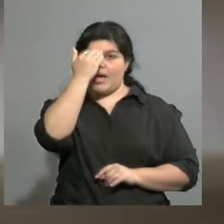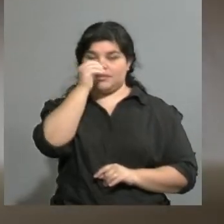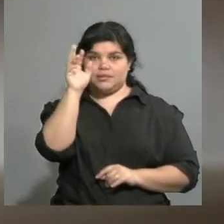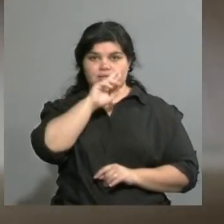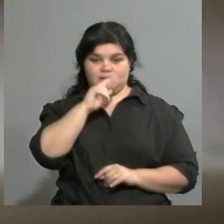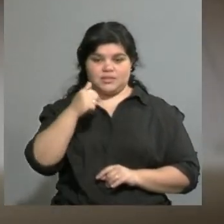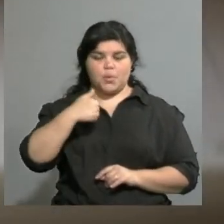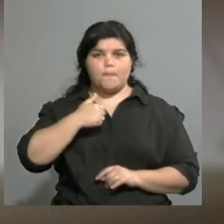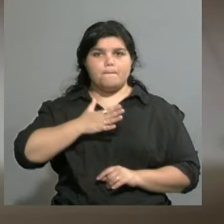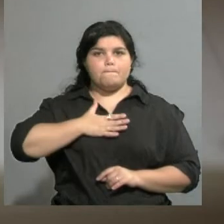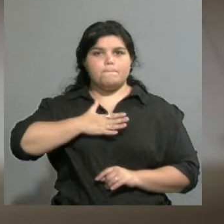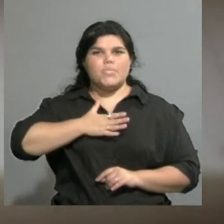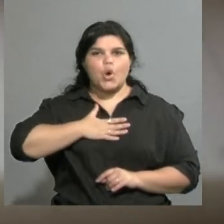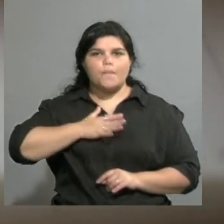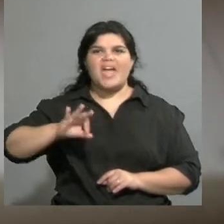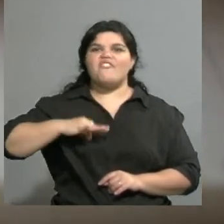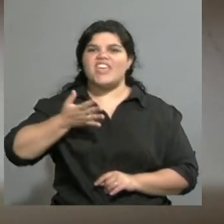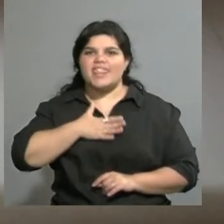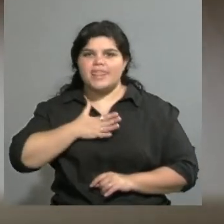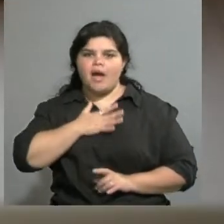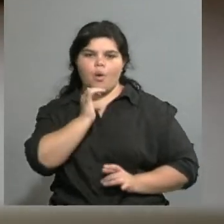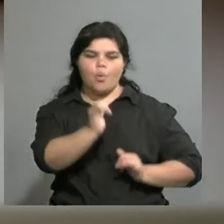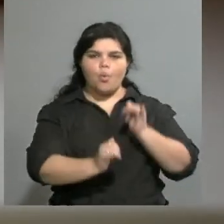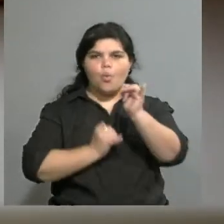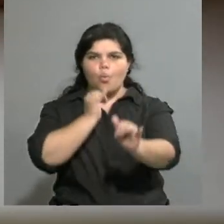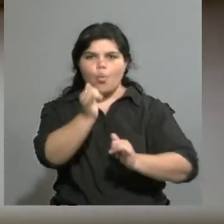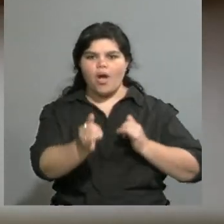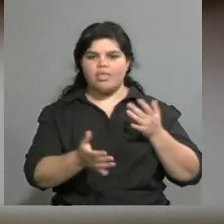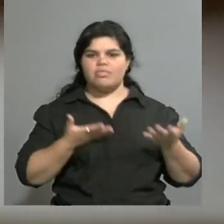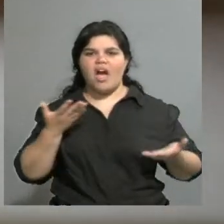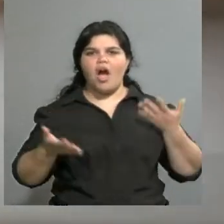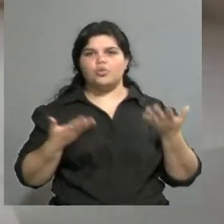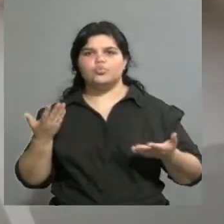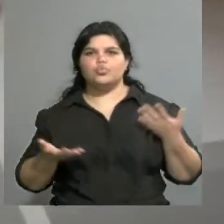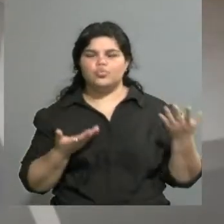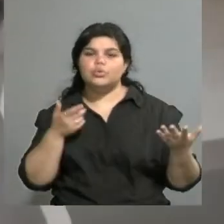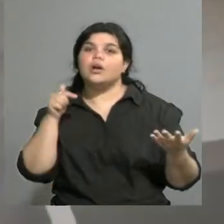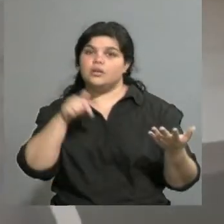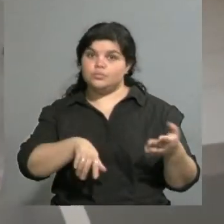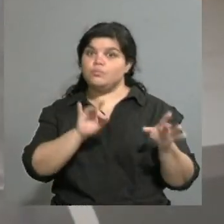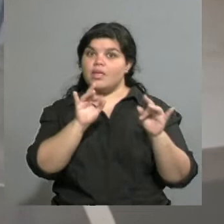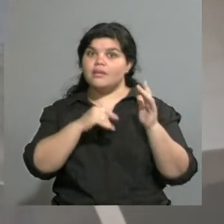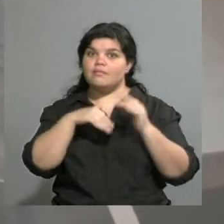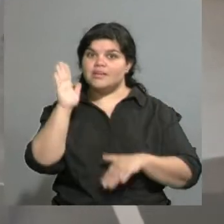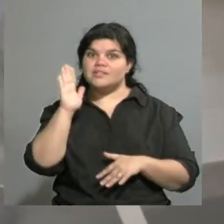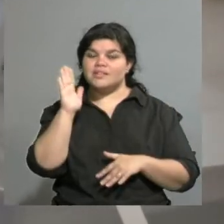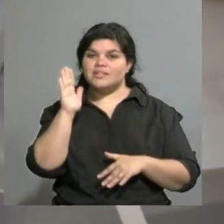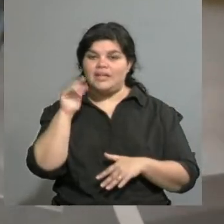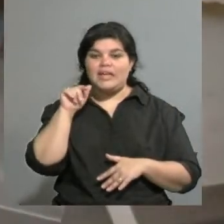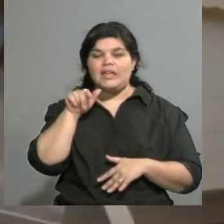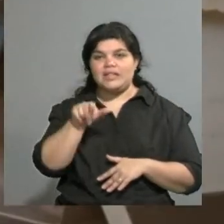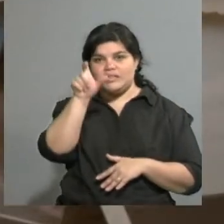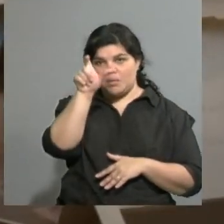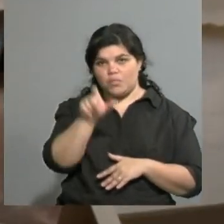narrando una vivencia que es propia y es difícil abordarla como artista